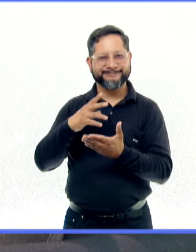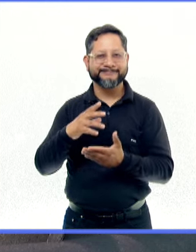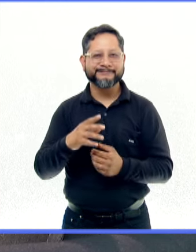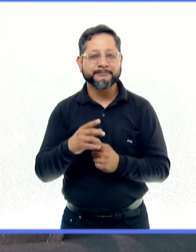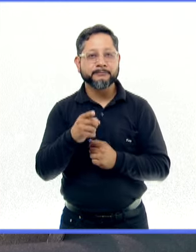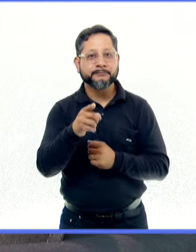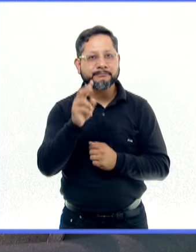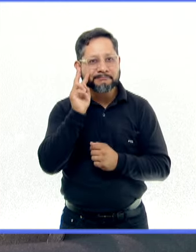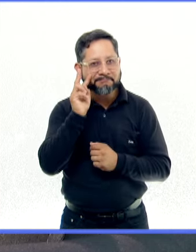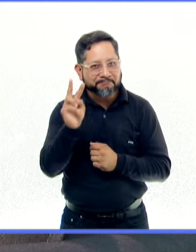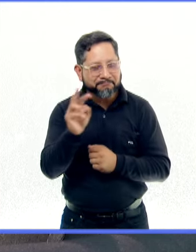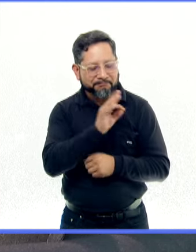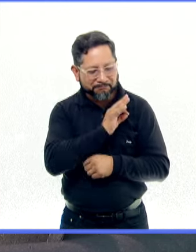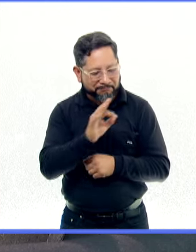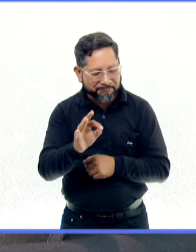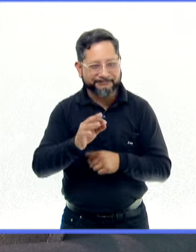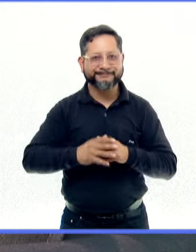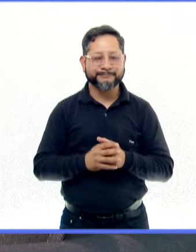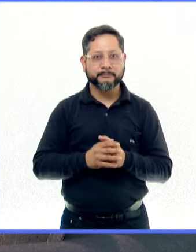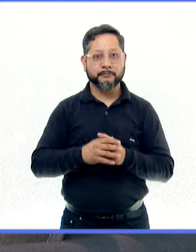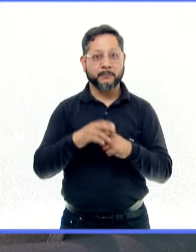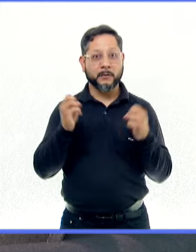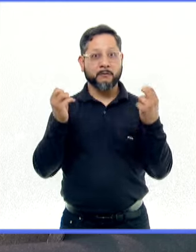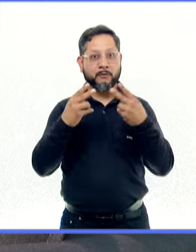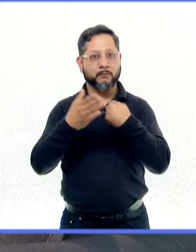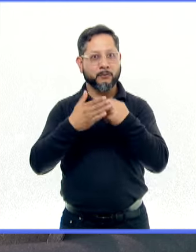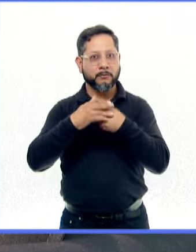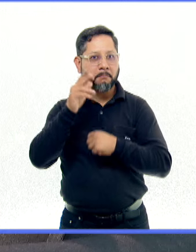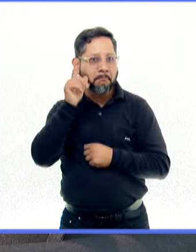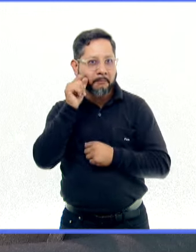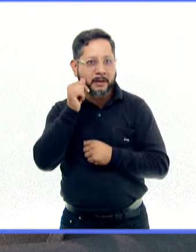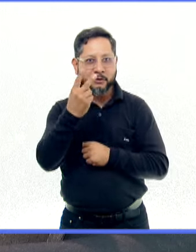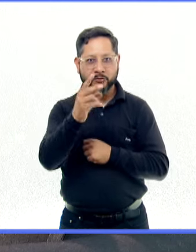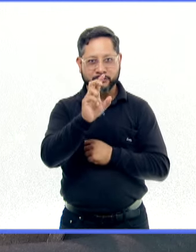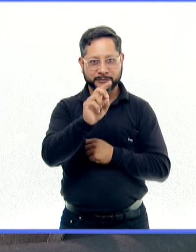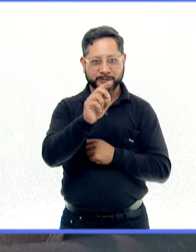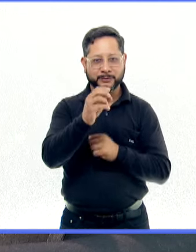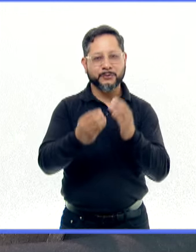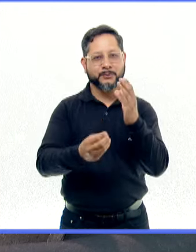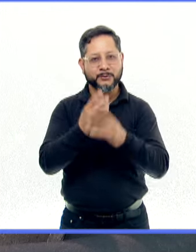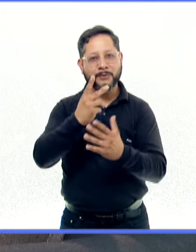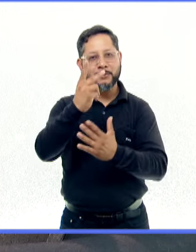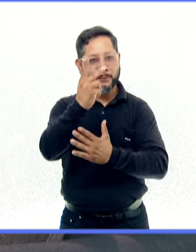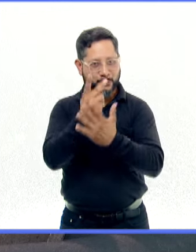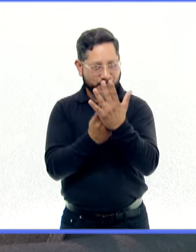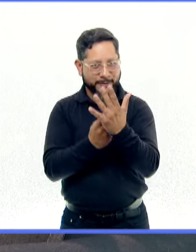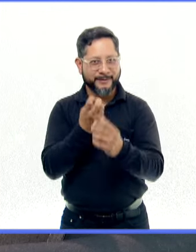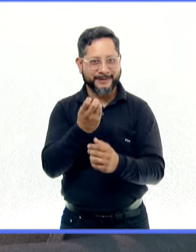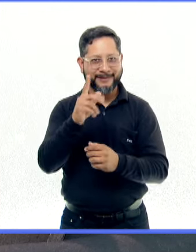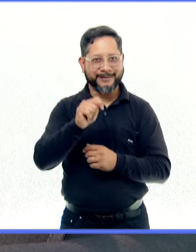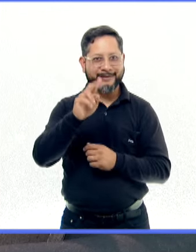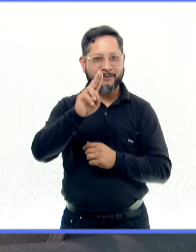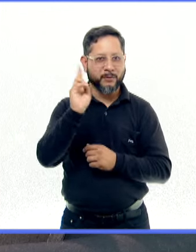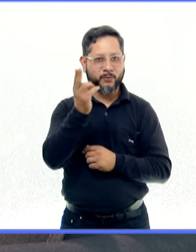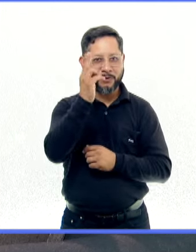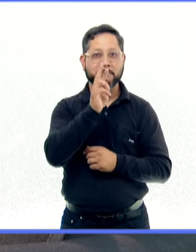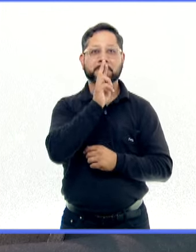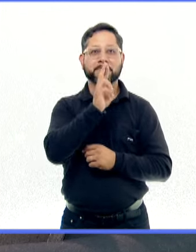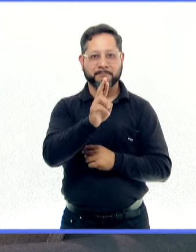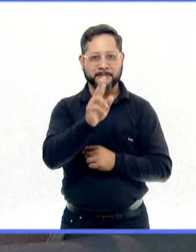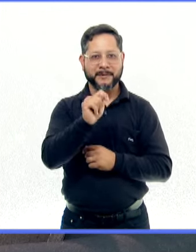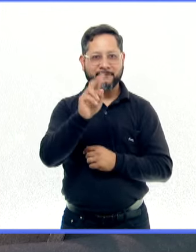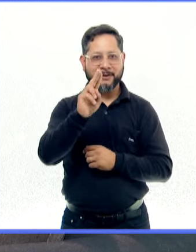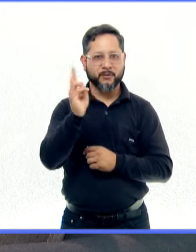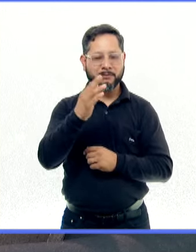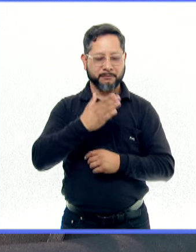apareciendo en este momento en nuestra pantalla. Nos vemos aquí mañana a 2.30 de la tarde en un nuevo programa de la UNAM Responde en